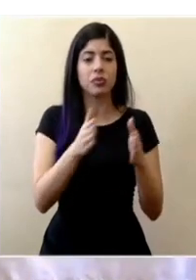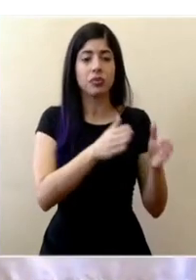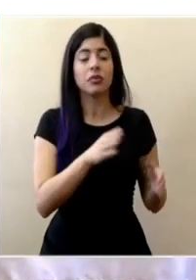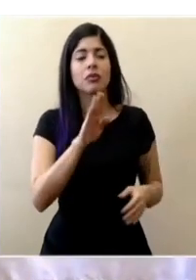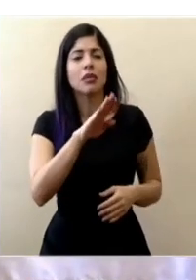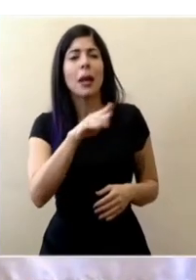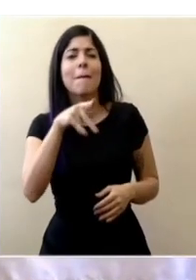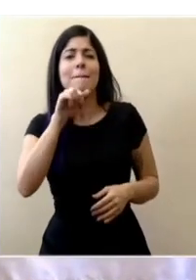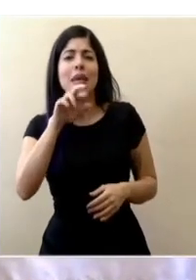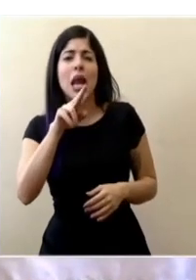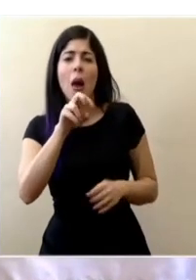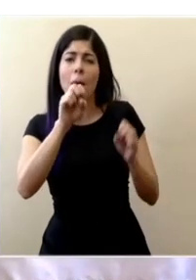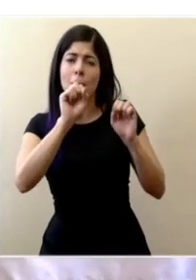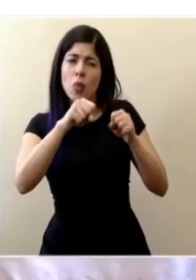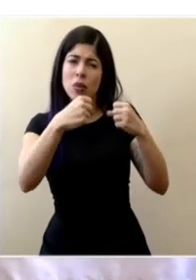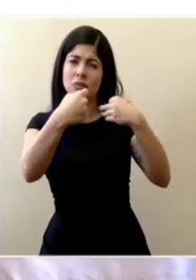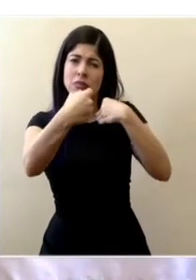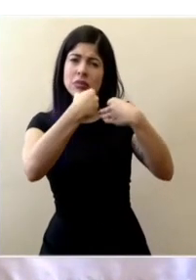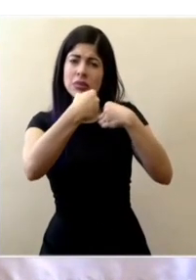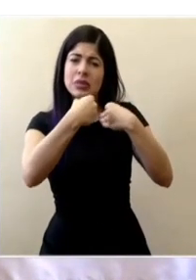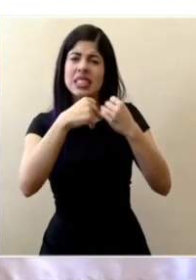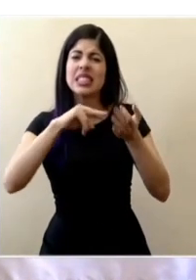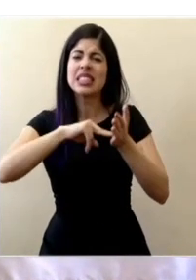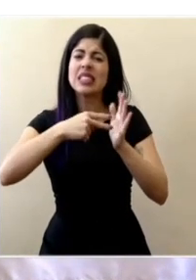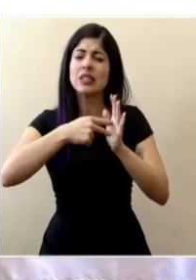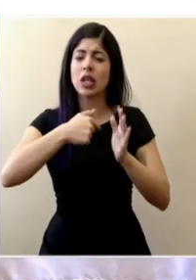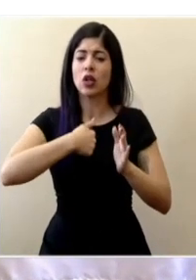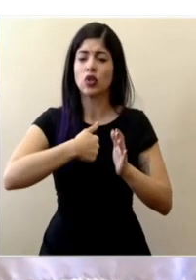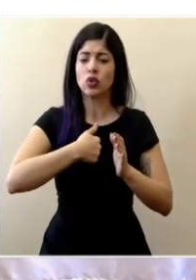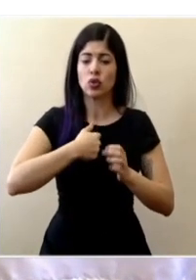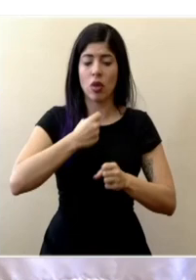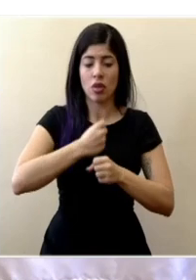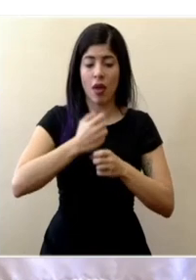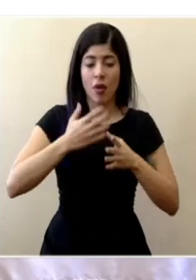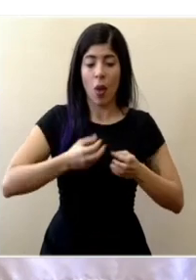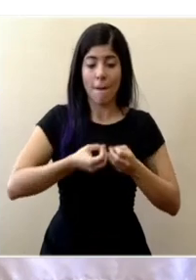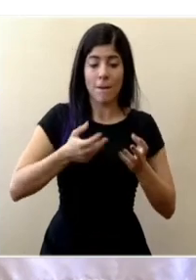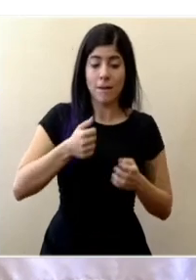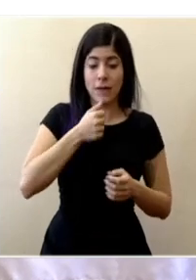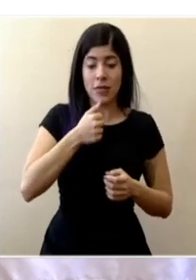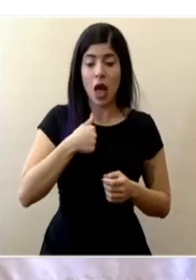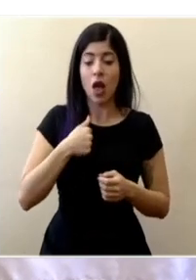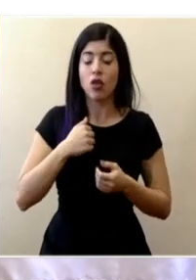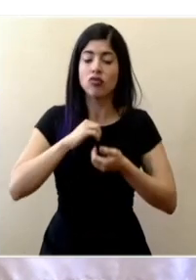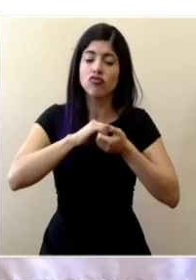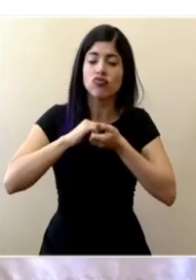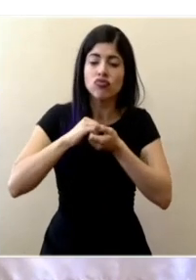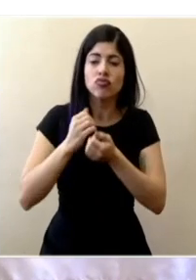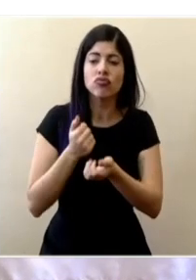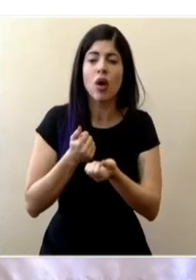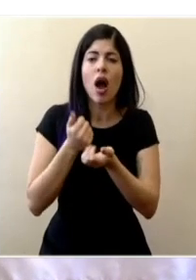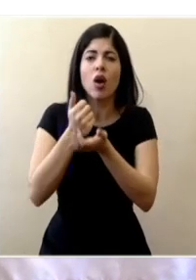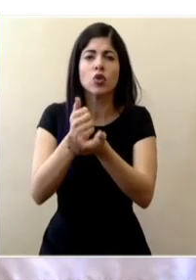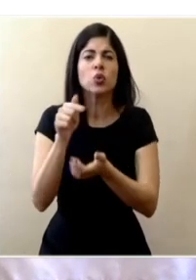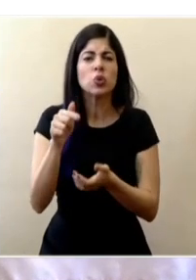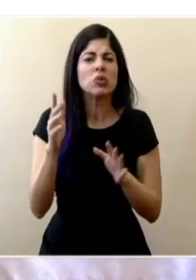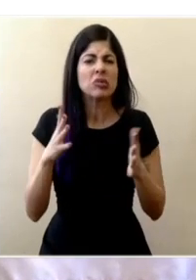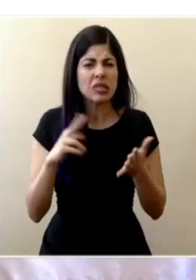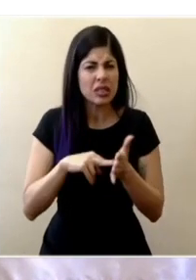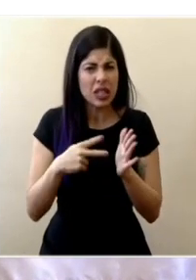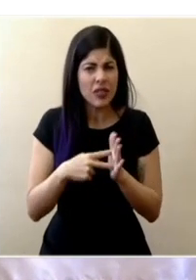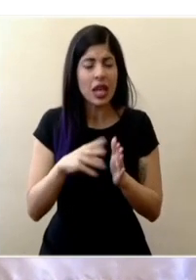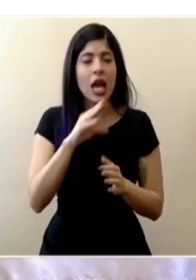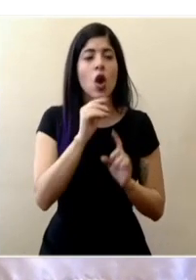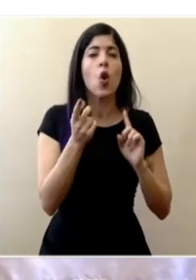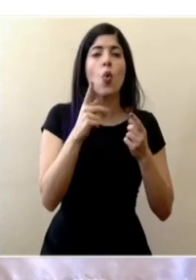nuevo si podemos ampliar sobre el aporte solidario para los trabajadores públicos y privados y además que cuáles proyectos de ley se valora